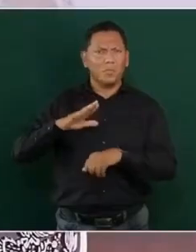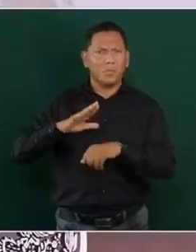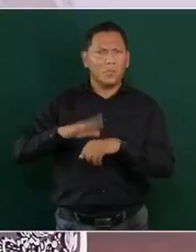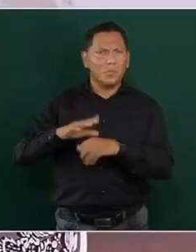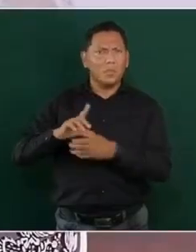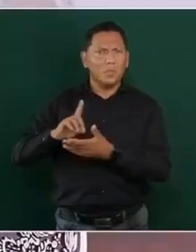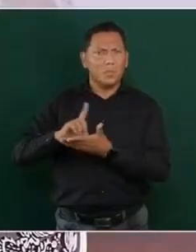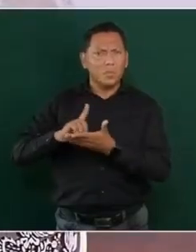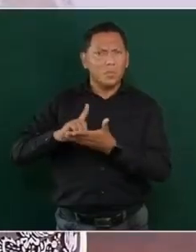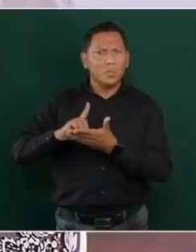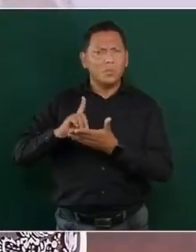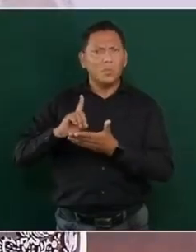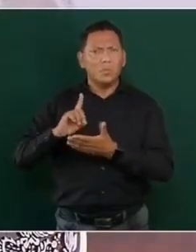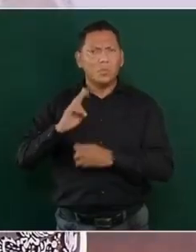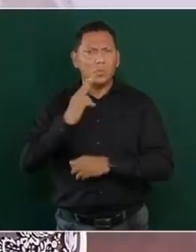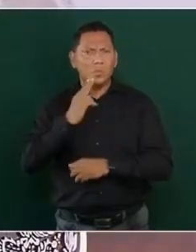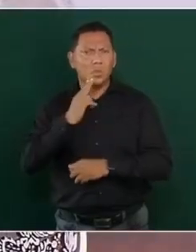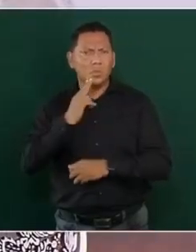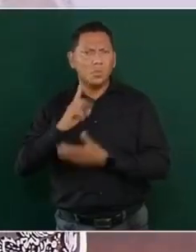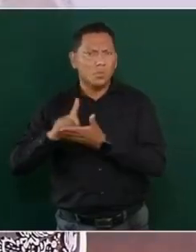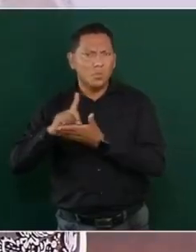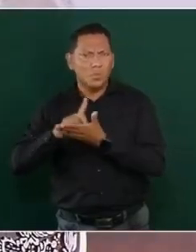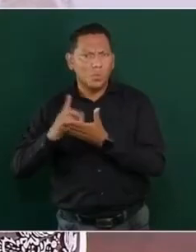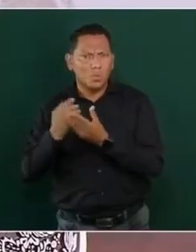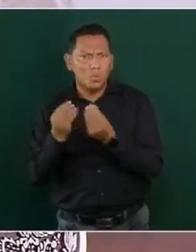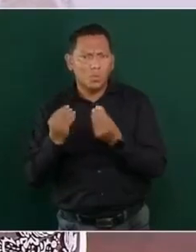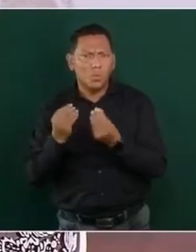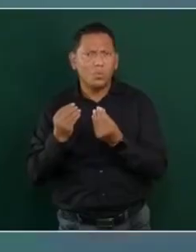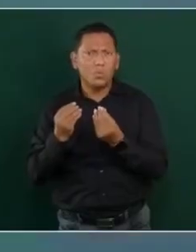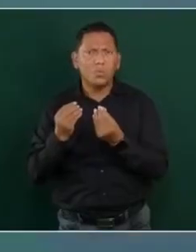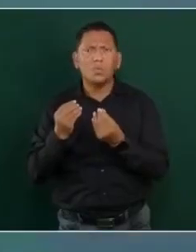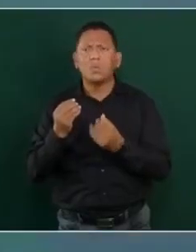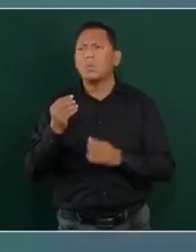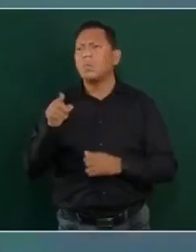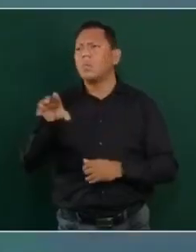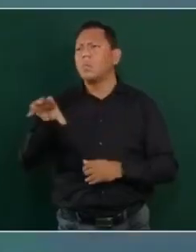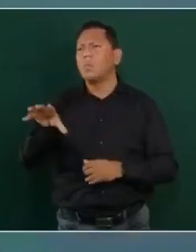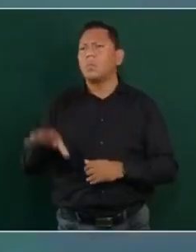de drogas? En algunos